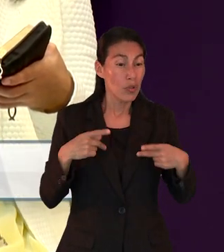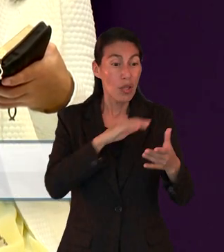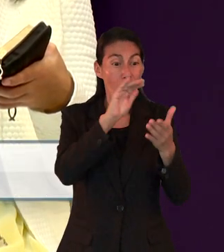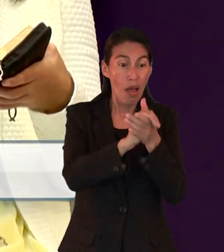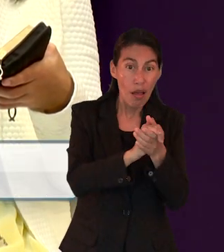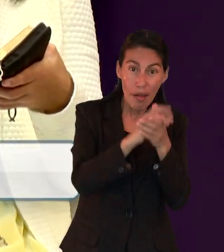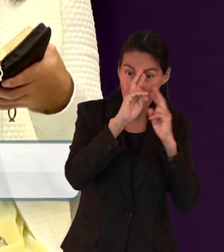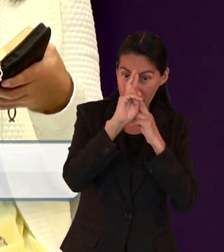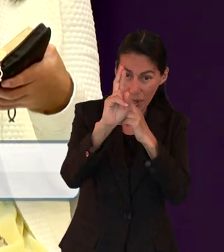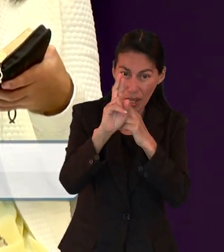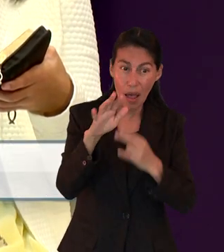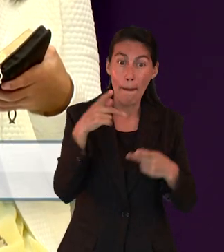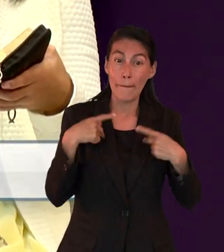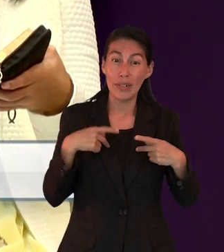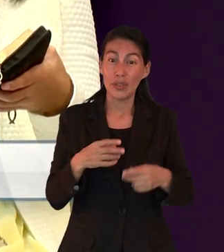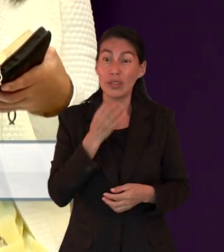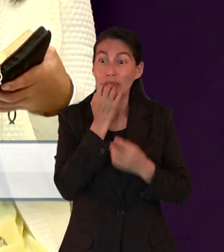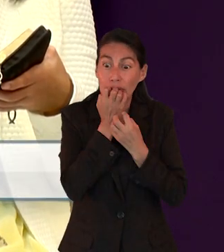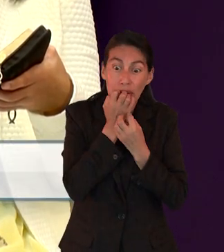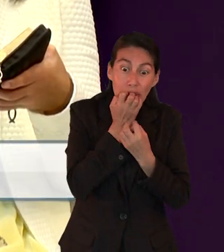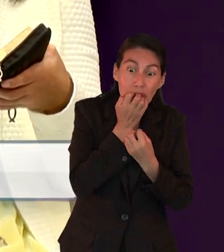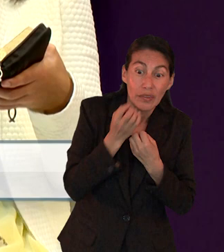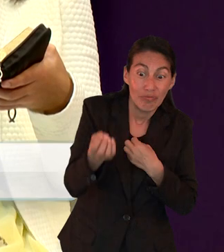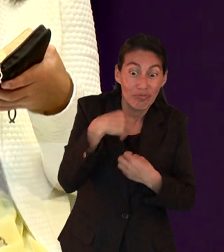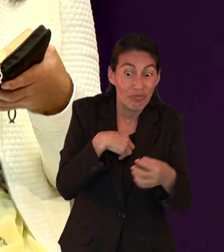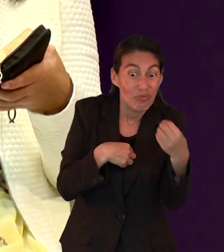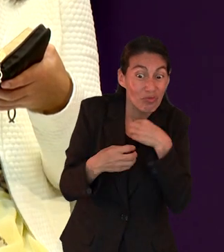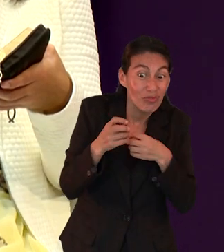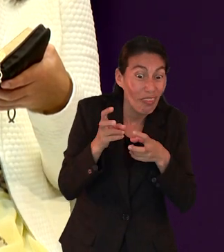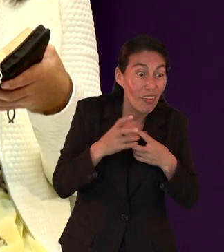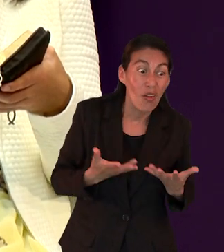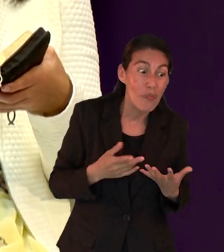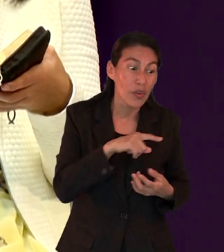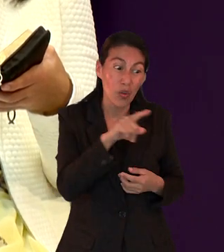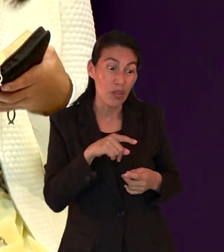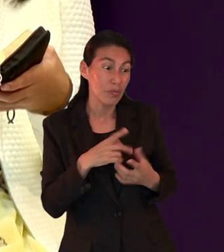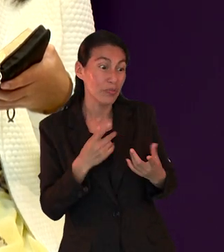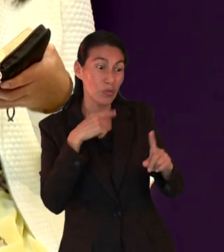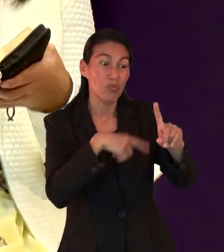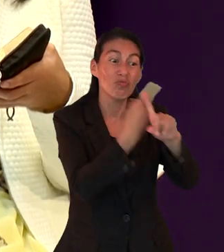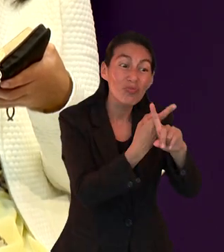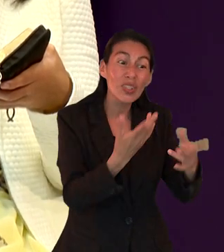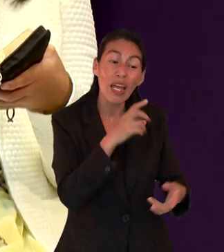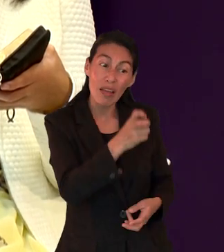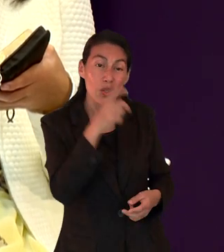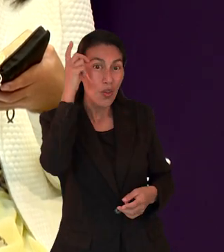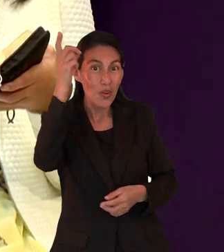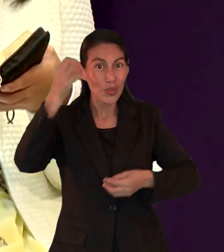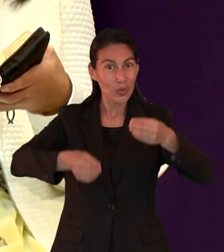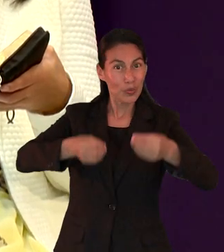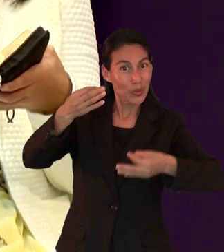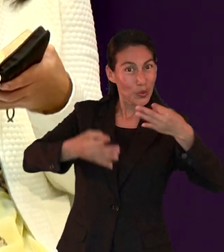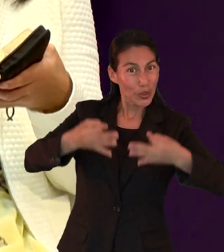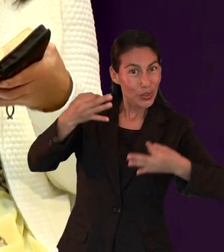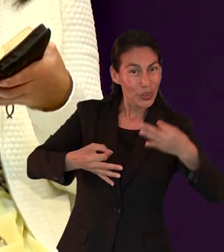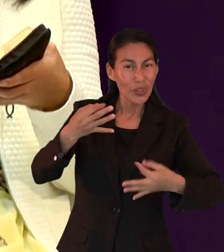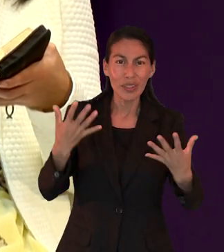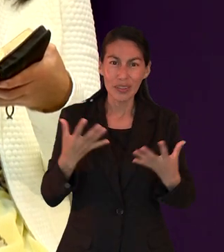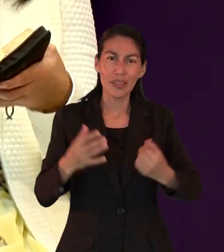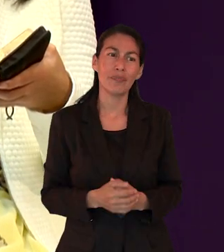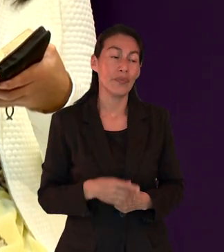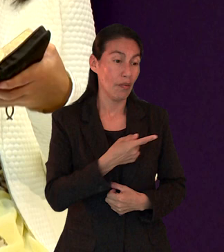todos el matrimonio y el lecho sin mansilla, pero a los fornicarios y a los adúlteros los juzgará Dios. Sean vuestras costumbres sin avaricia.